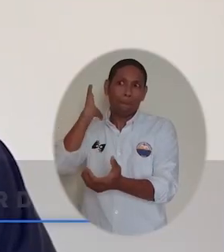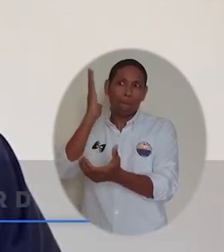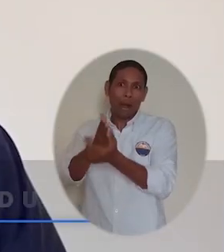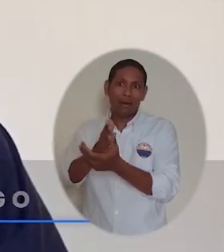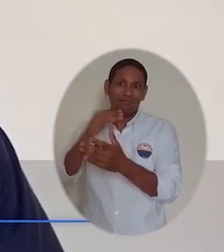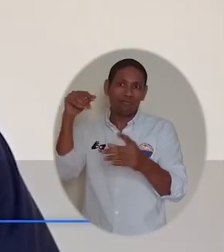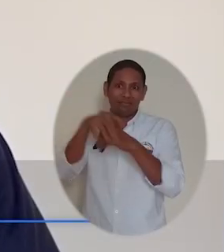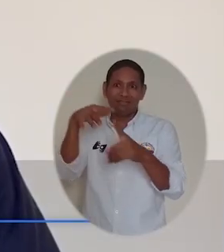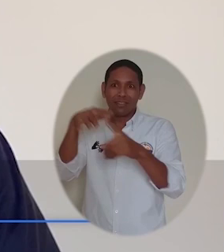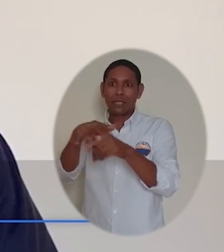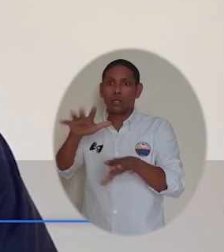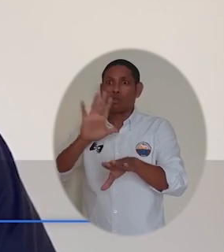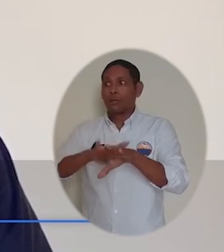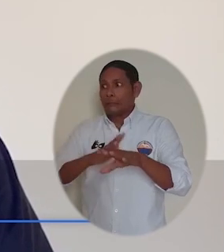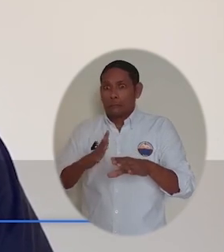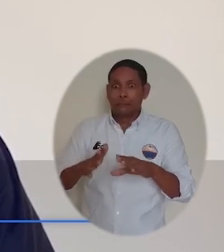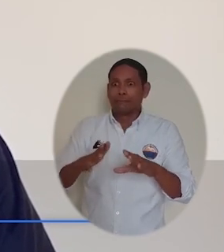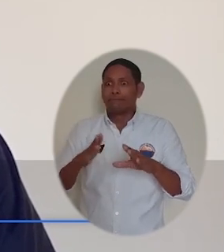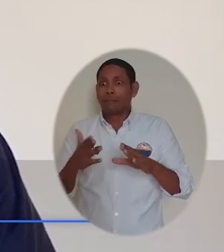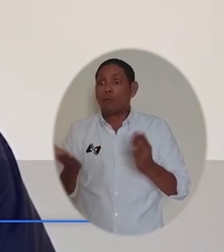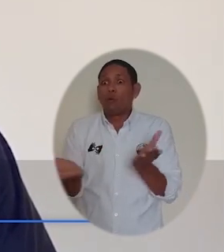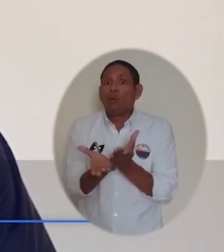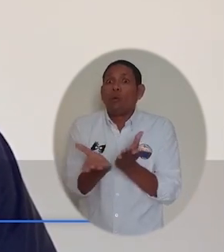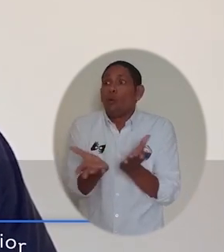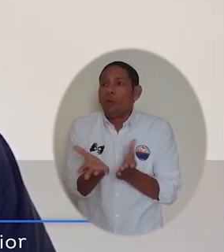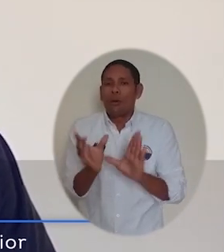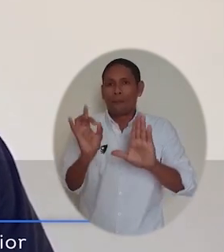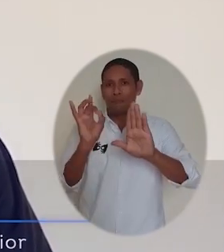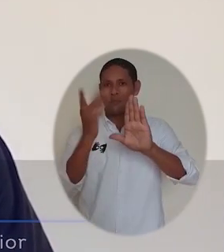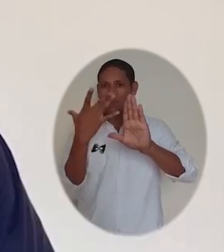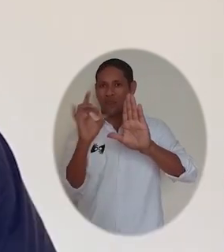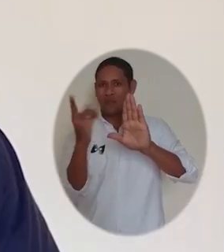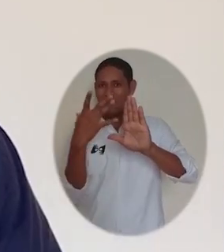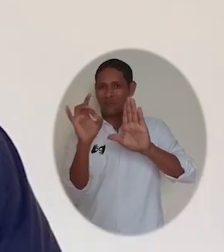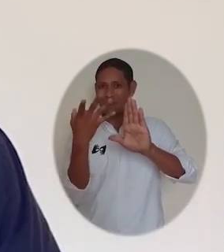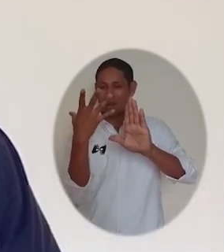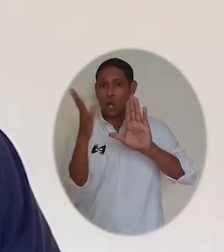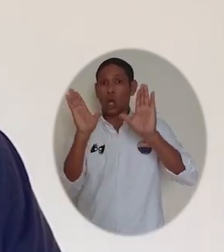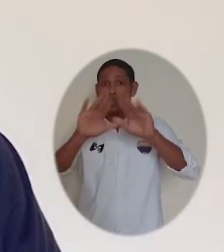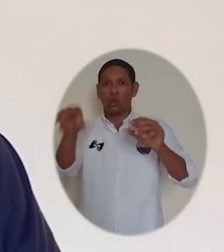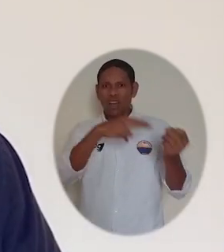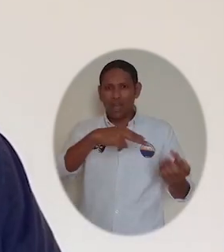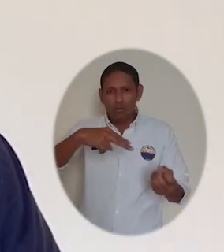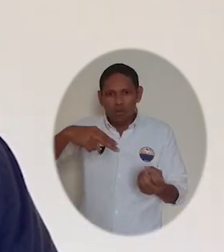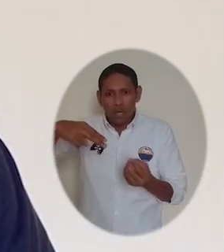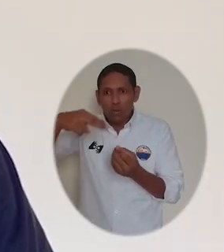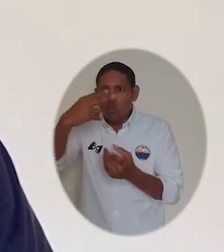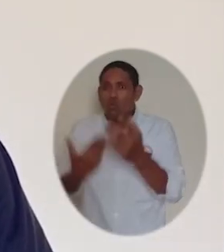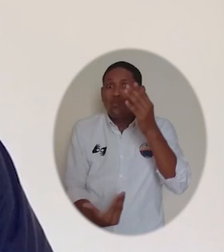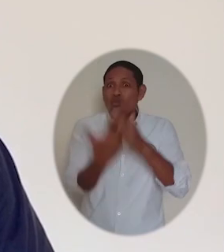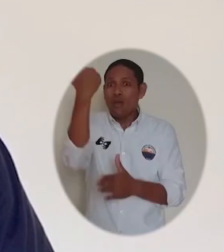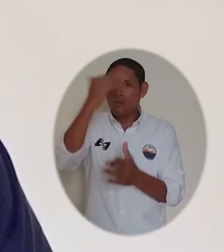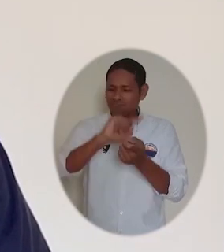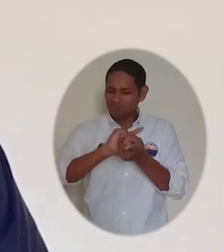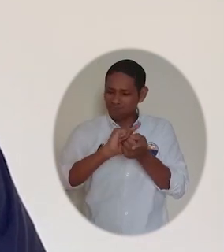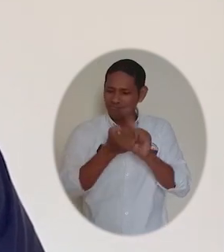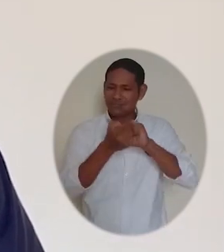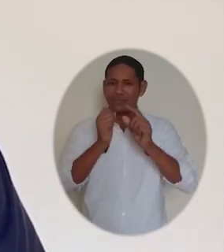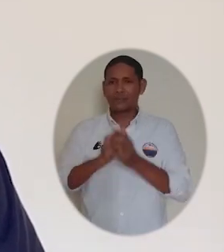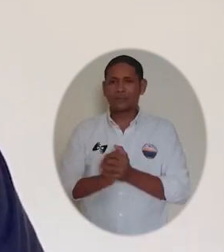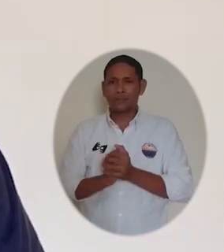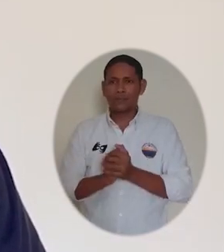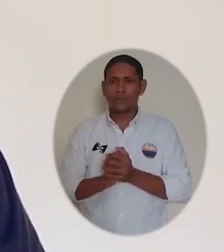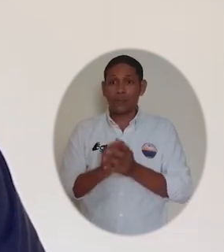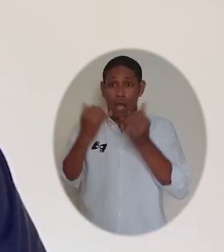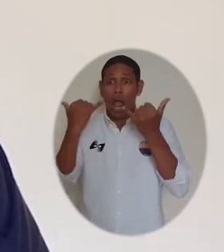dándose por esta epidemia que obliga a la virtualidad y a unos esquemas de formación y de